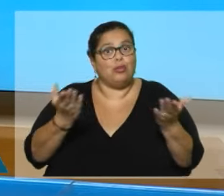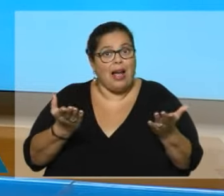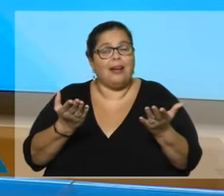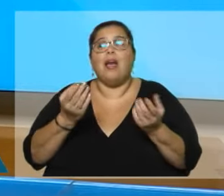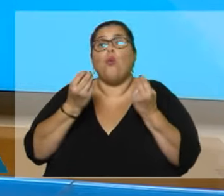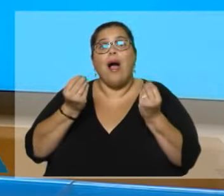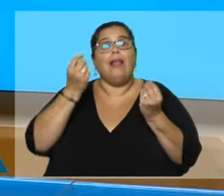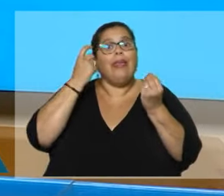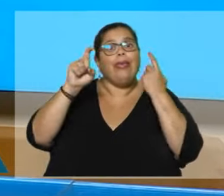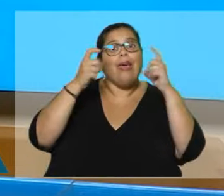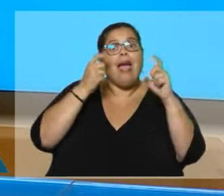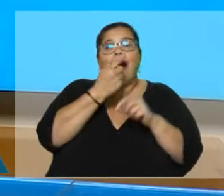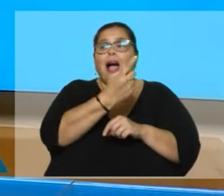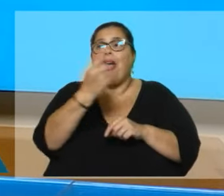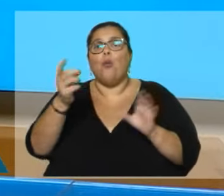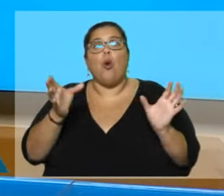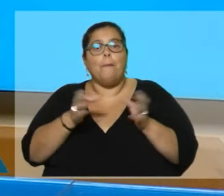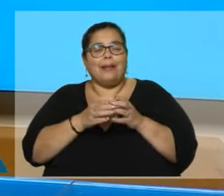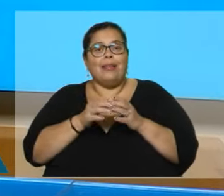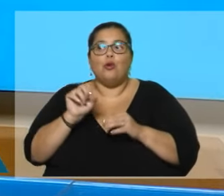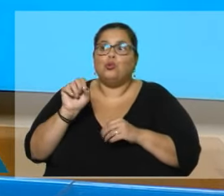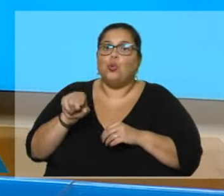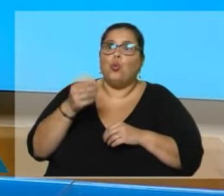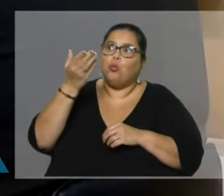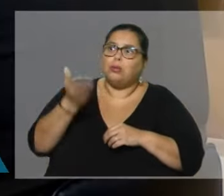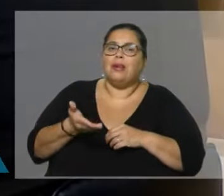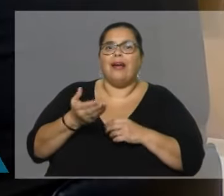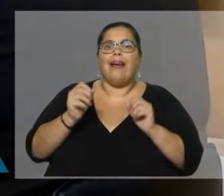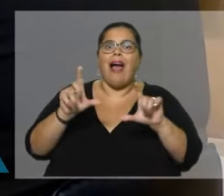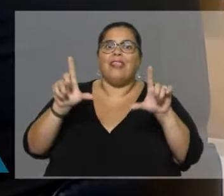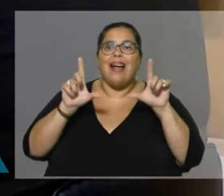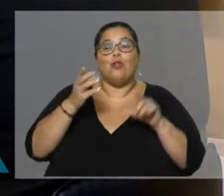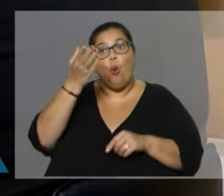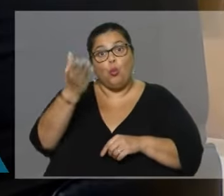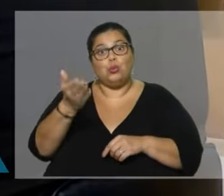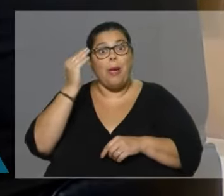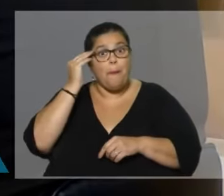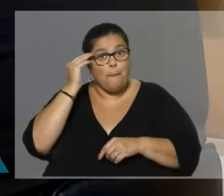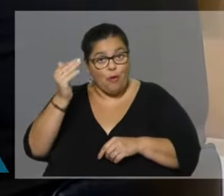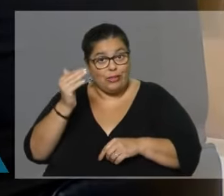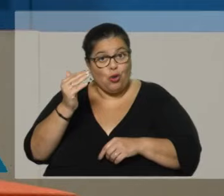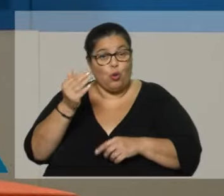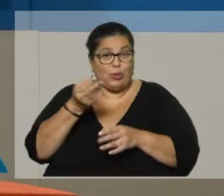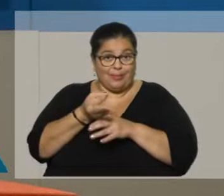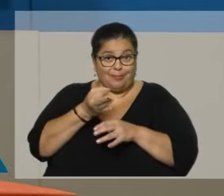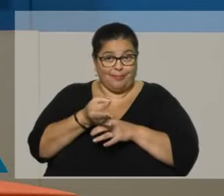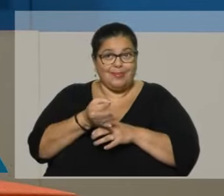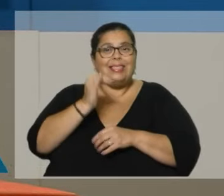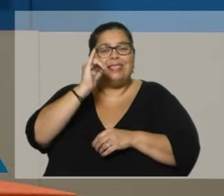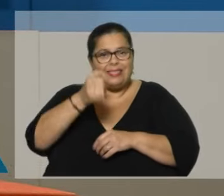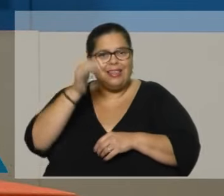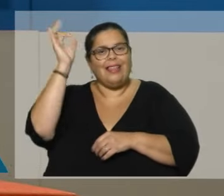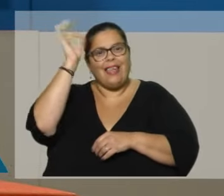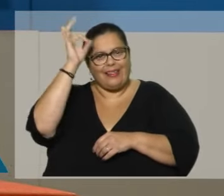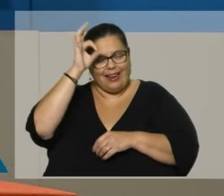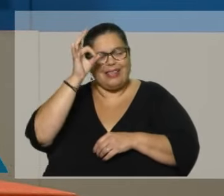ideas de los partidos, de sus candidatos y que los conozcan. Bueno, usted es profesor, decía allí, da clases actualmente. Doy clases de inglés en la UTU,